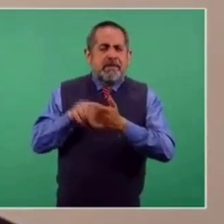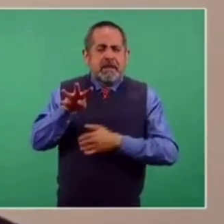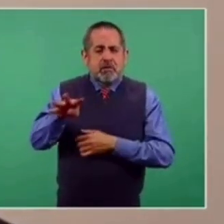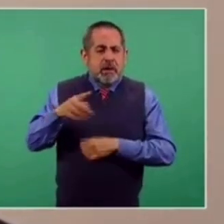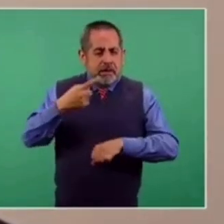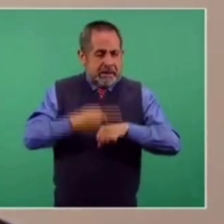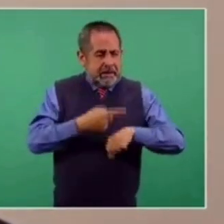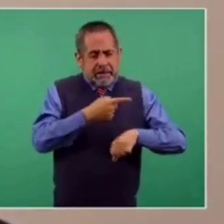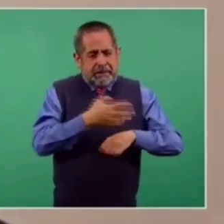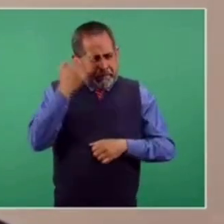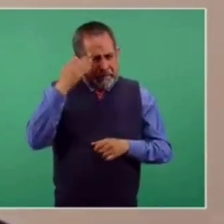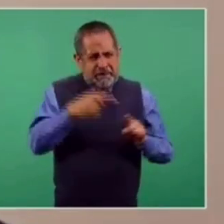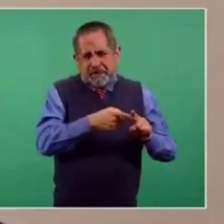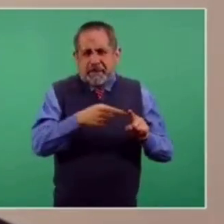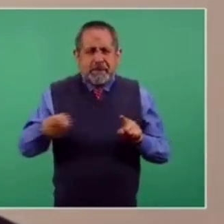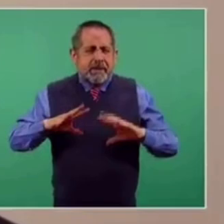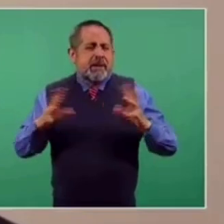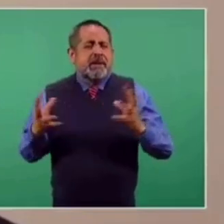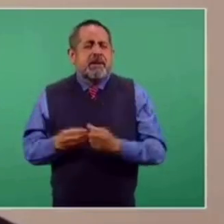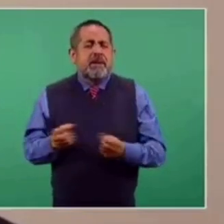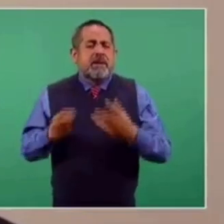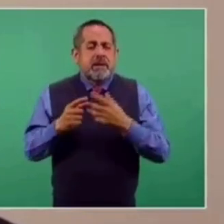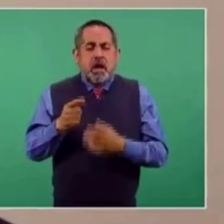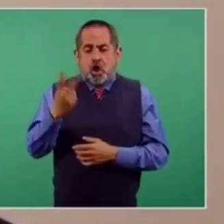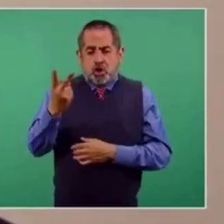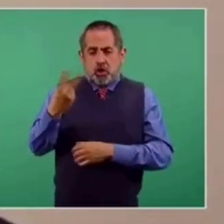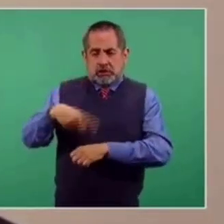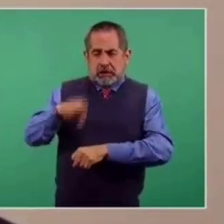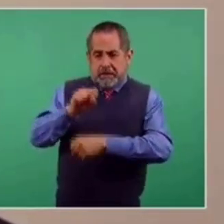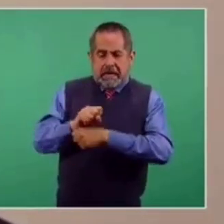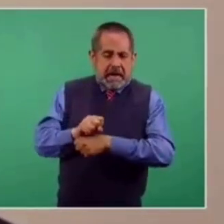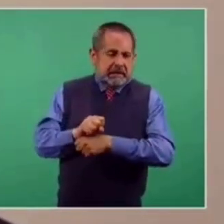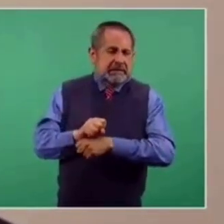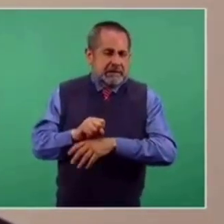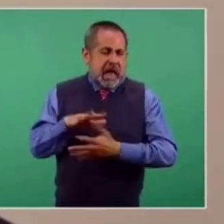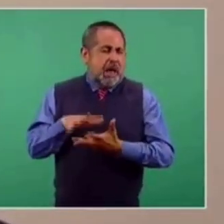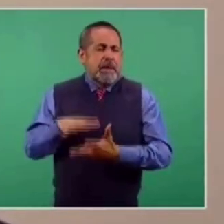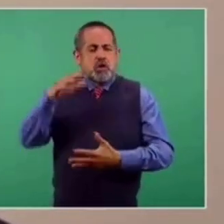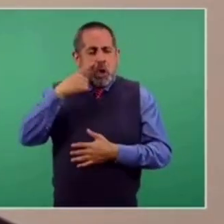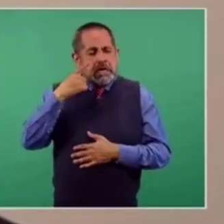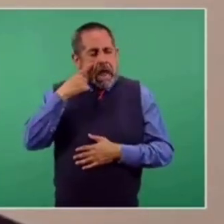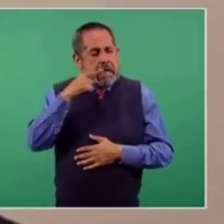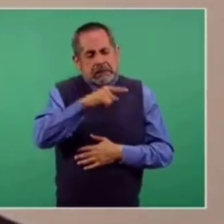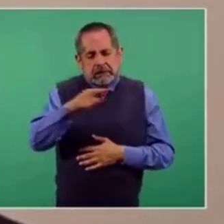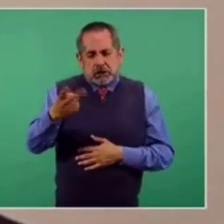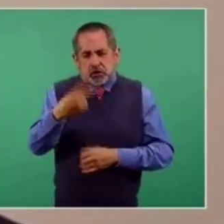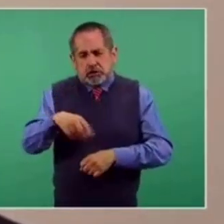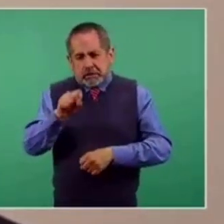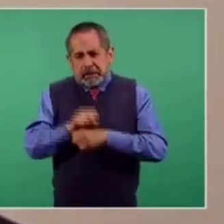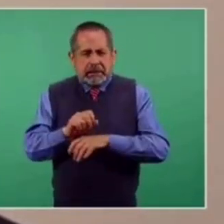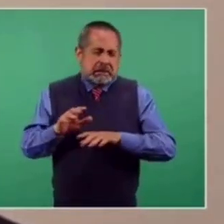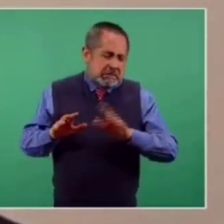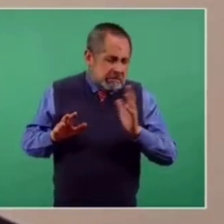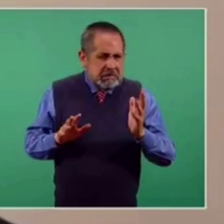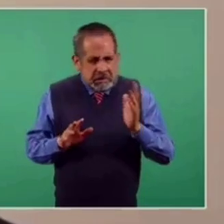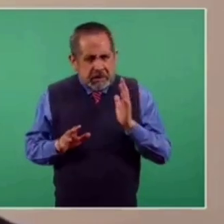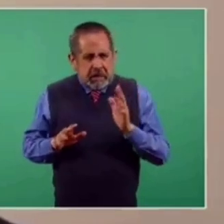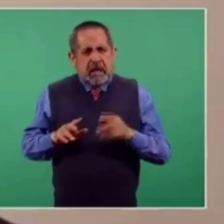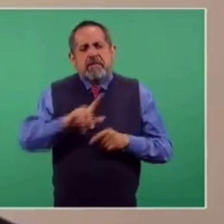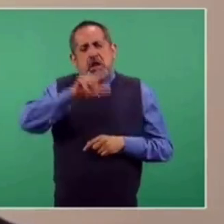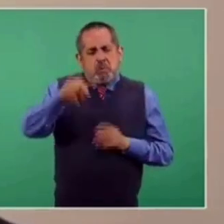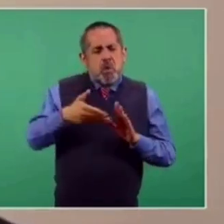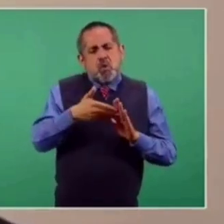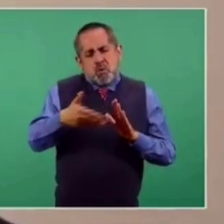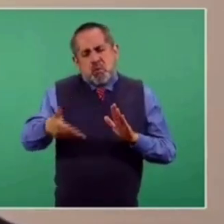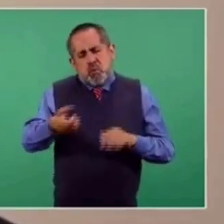enfermedad tiene una duración de aproximadamente dos semanas en la mayoría de los casos, más allá de la recuperación,